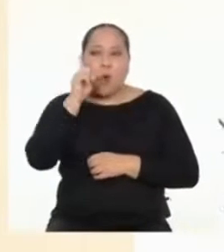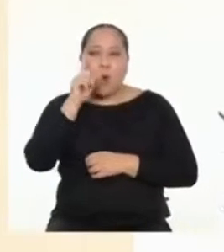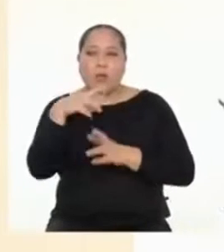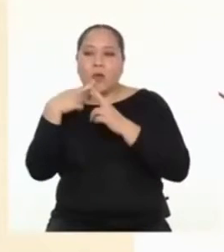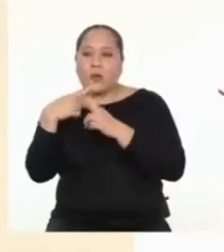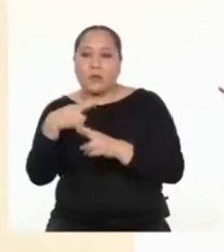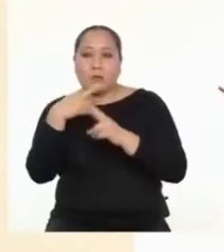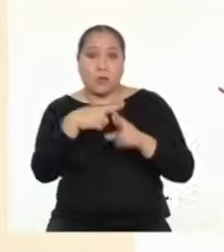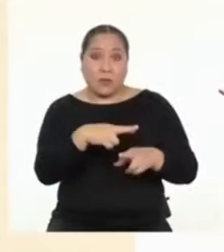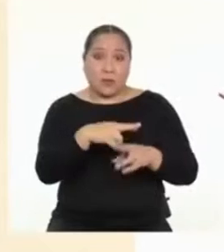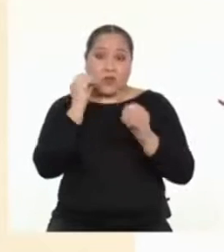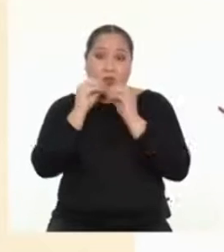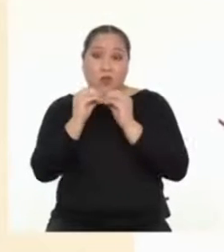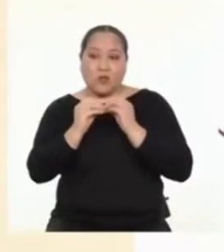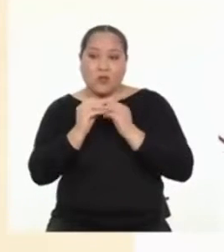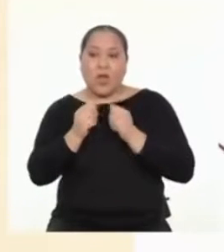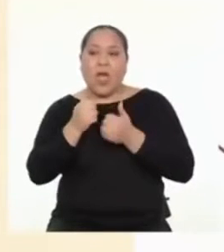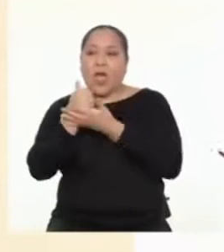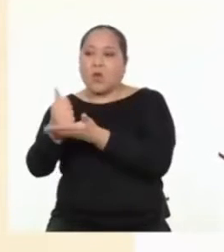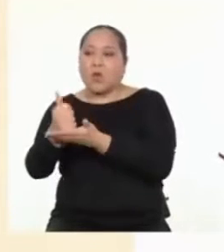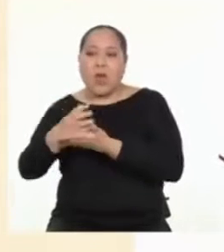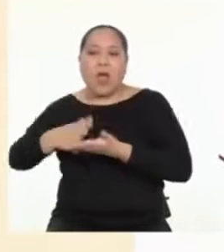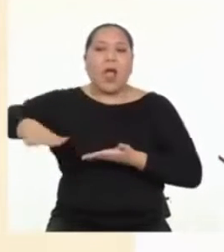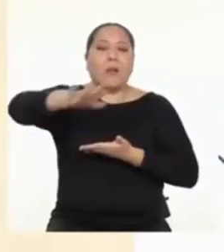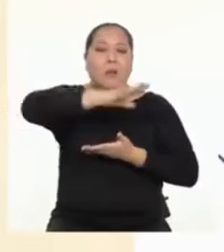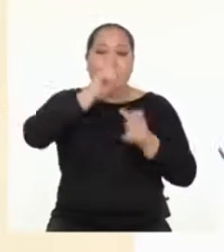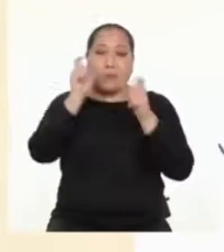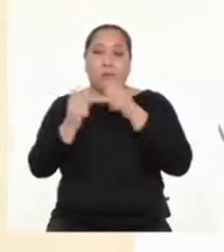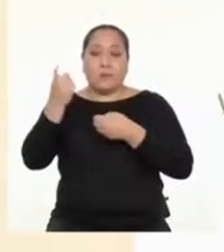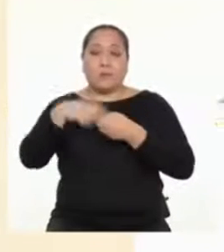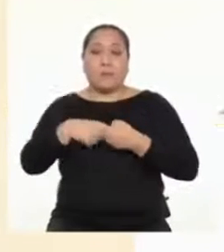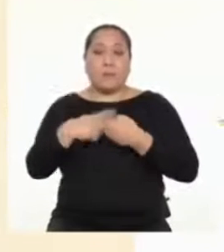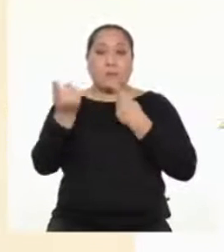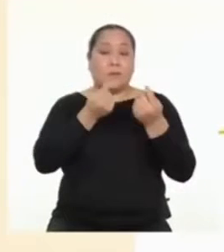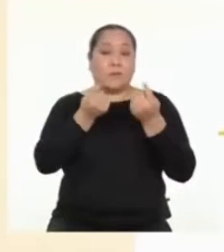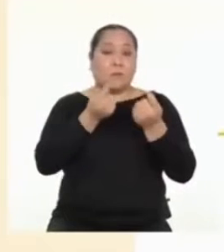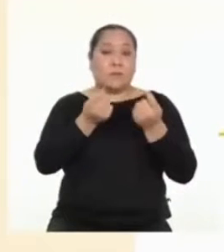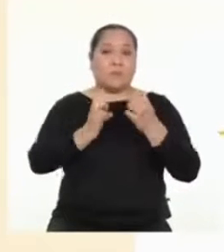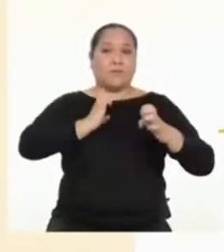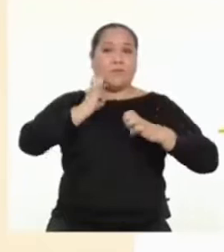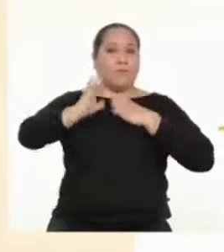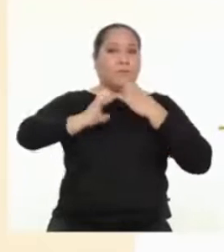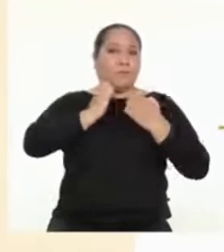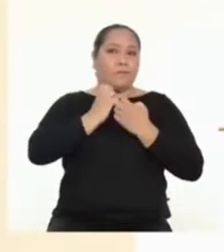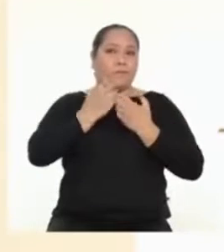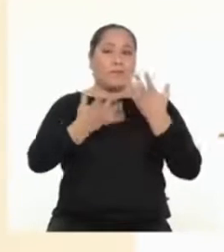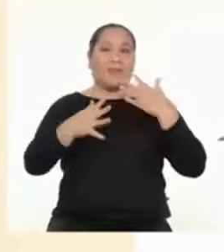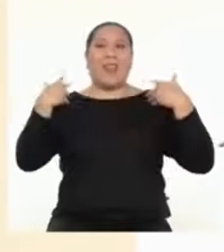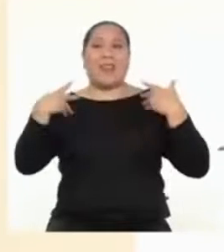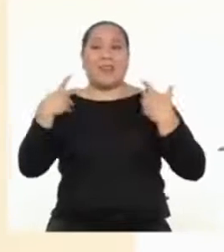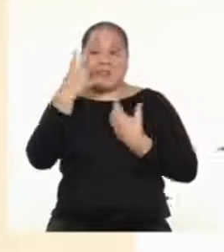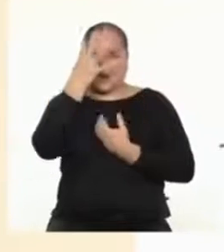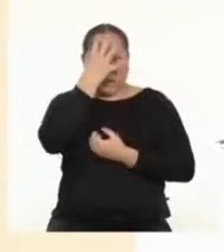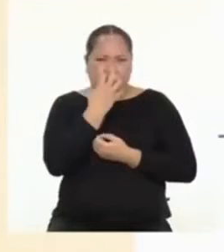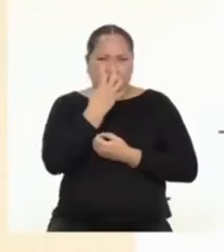resultado que favorezca a todas y todos los involucrados. Controlar las emociones, ya sea alegría o